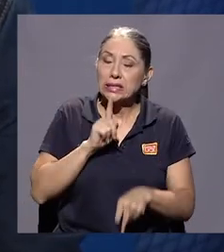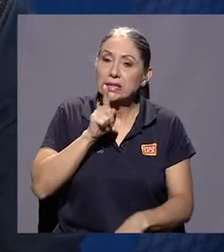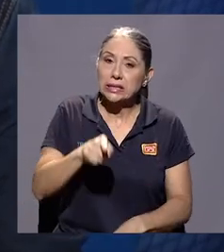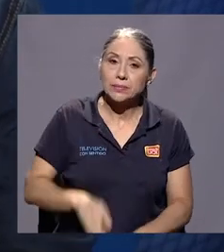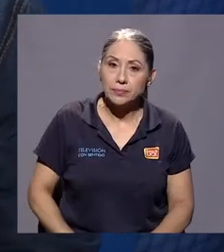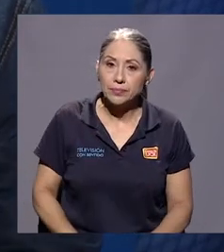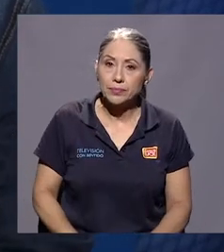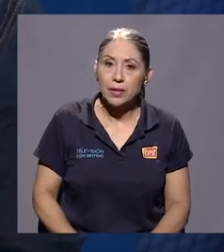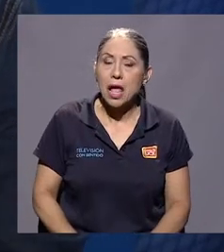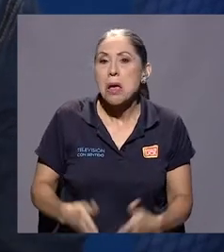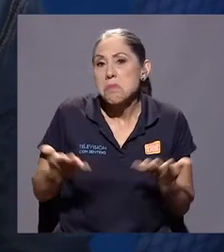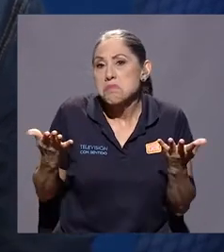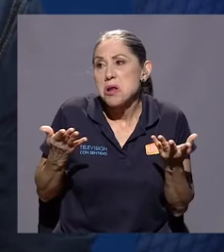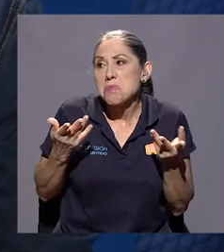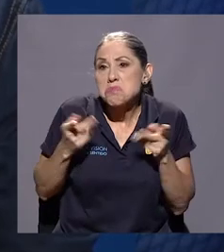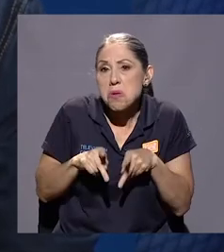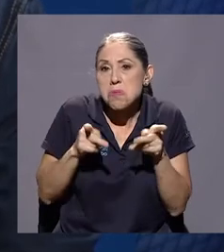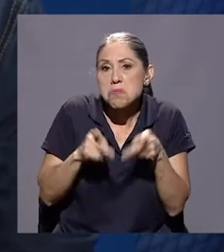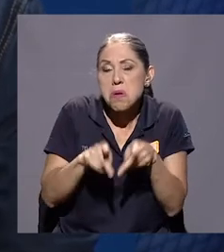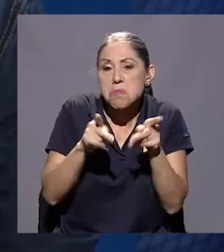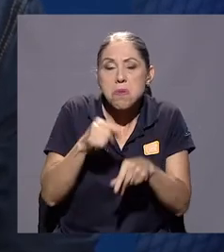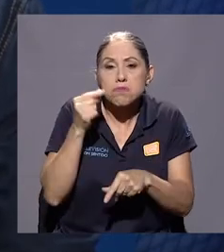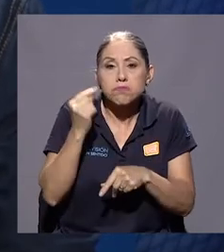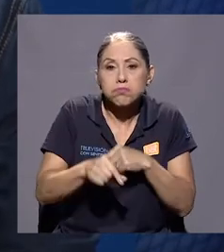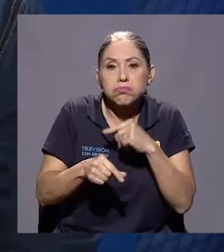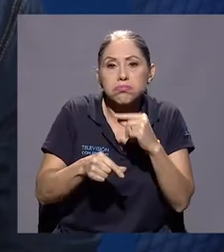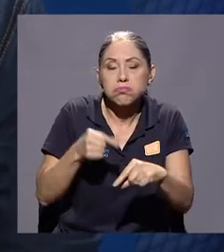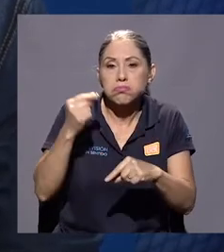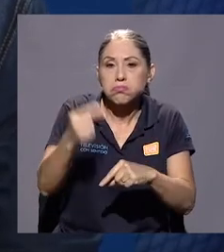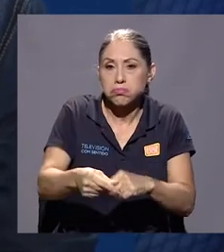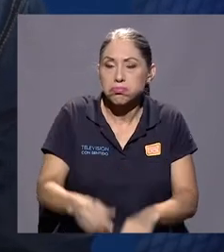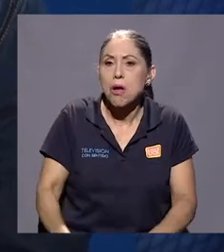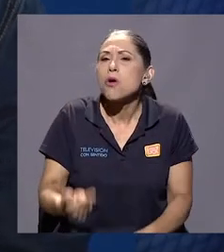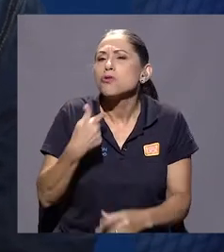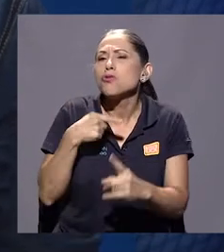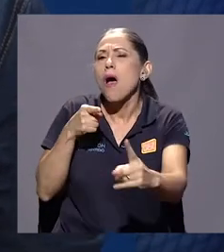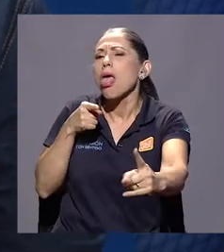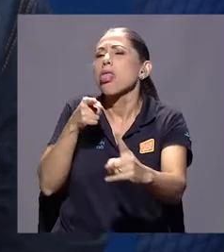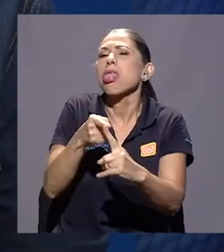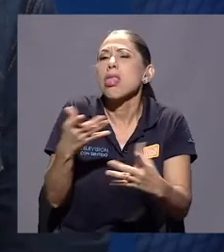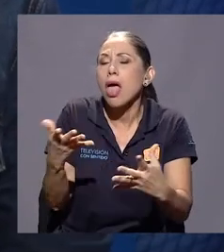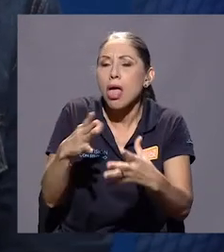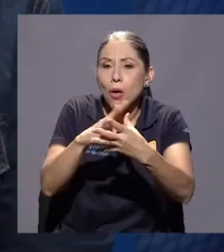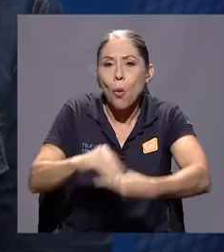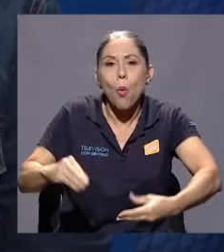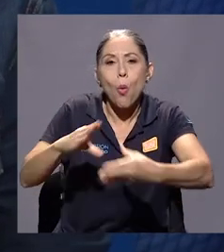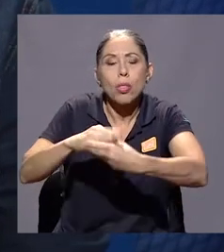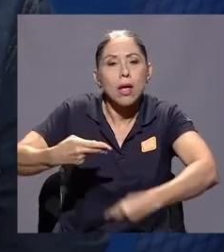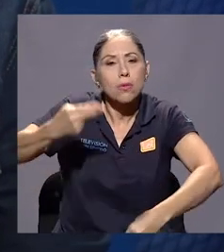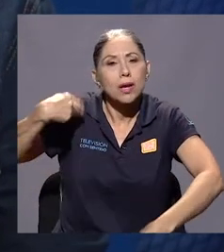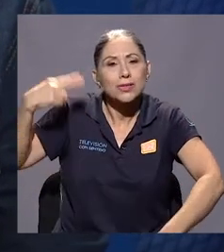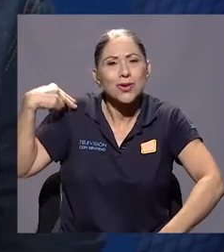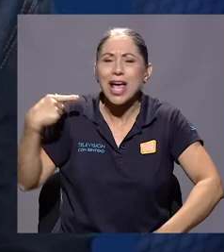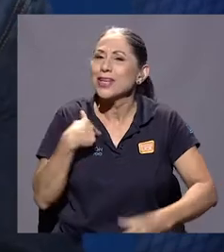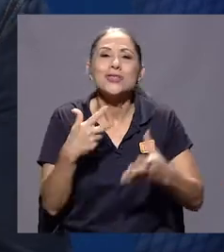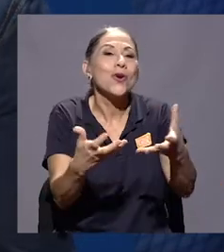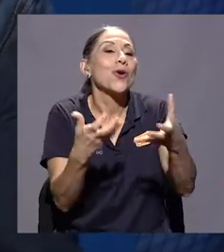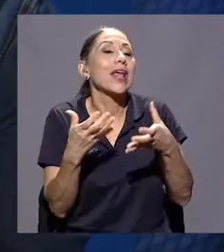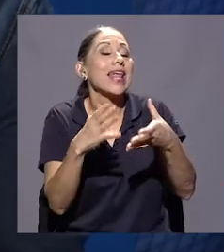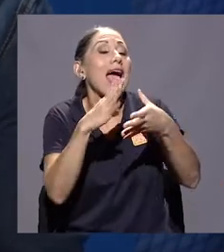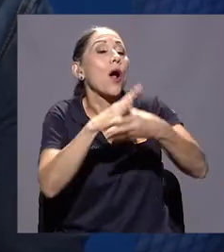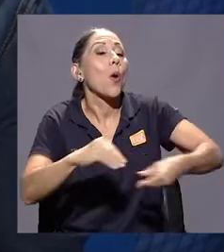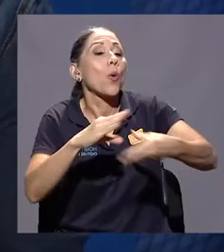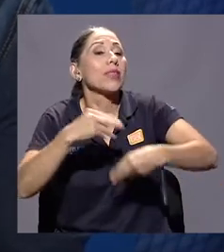pero las cosas van pasando como de a poco, como te digo yo, mi intención era contar una historia, no, no quería tampoco contar una historia de la